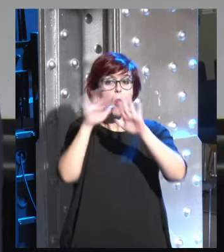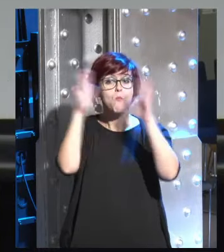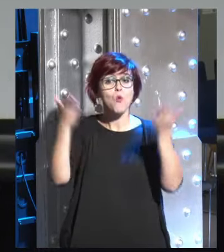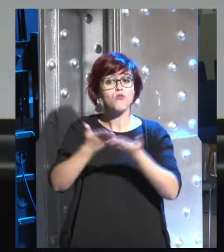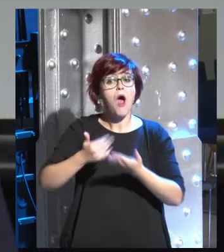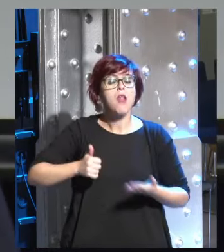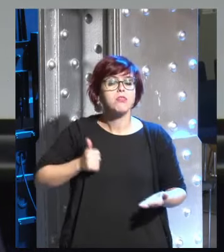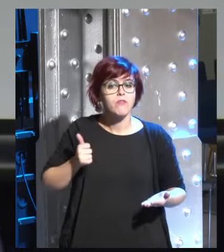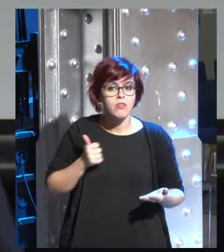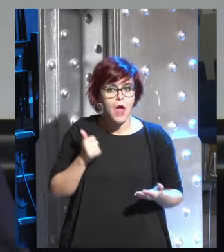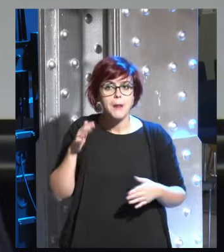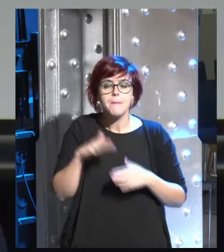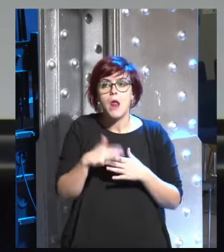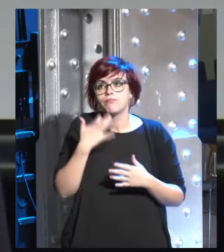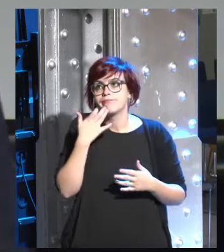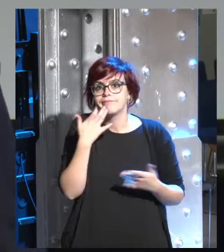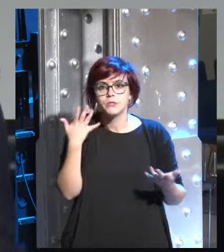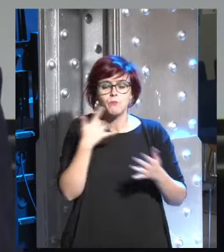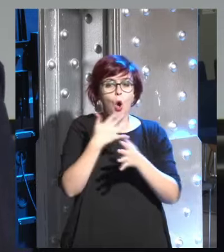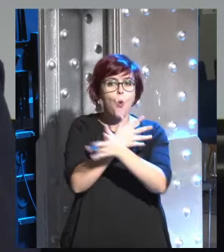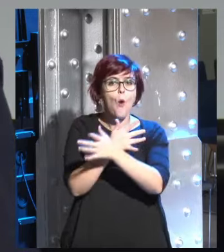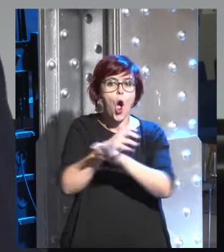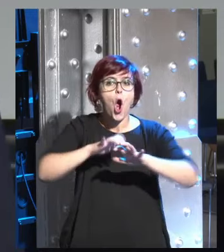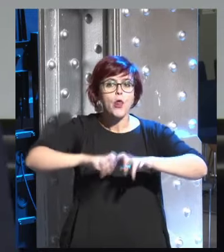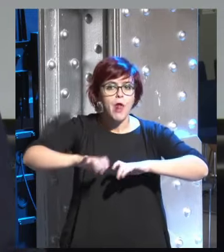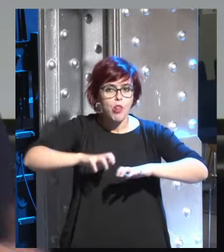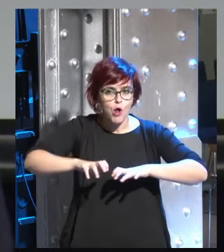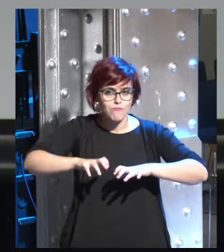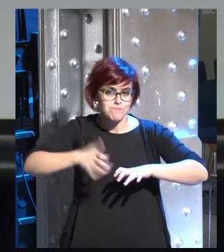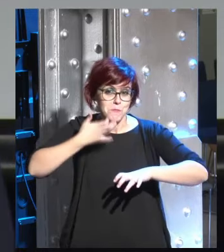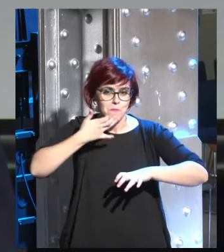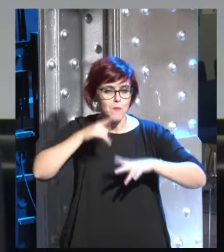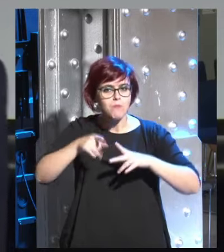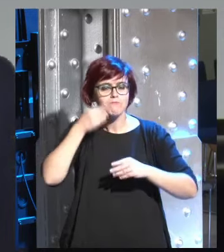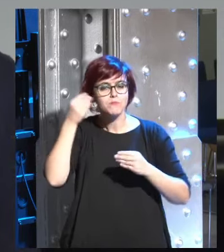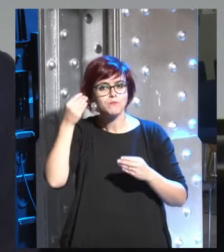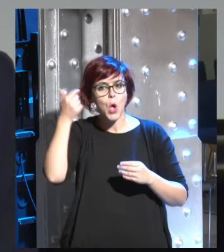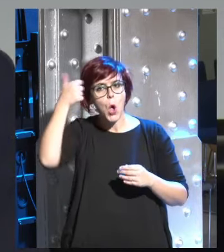artificiales para los juegos por ordenador pero